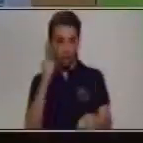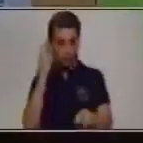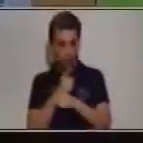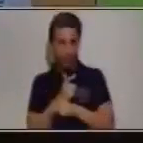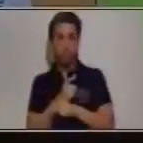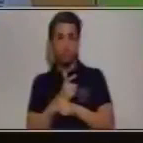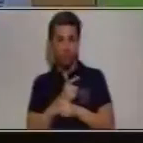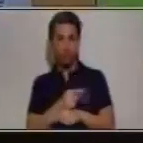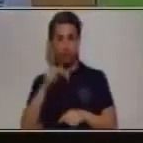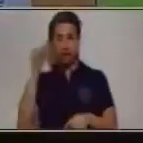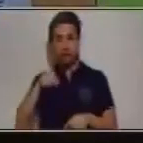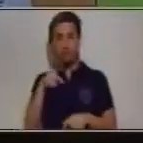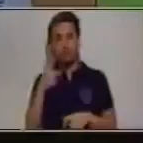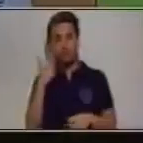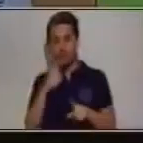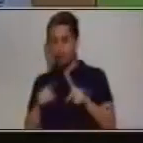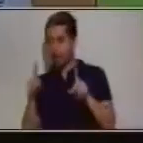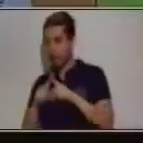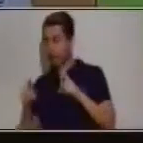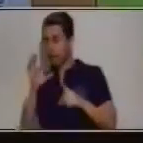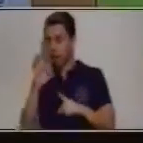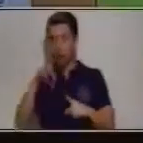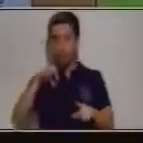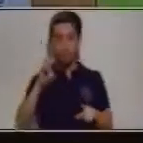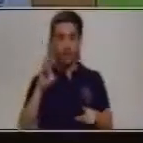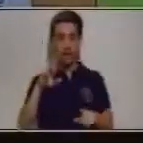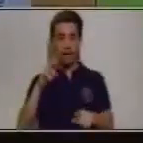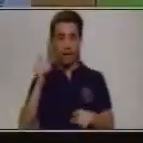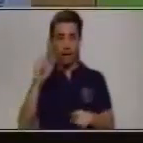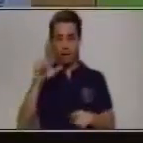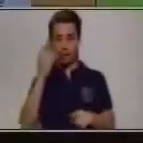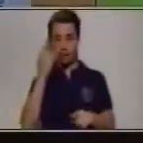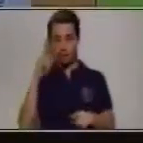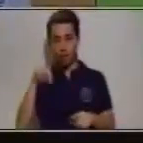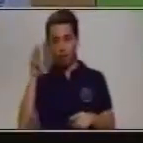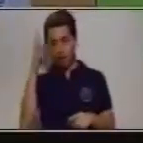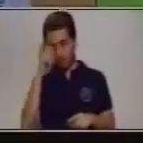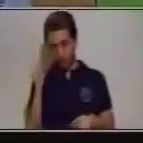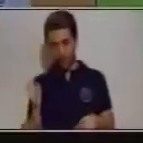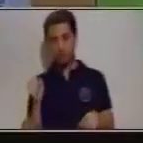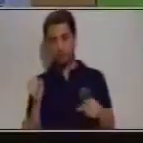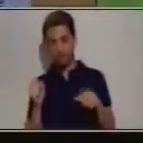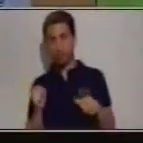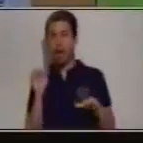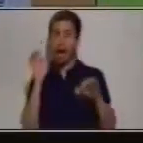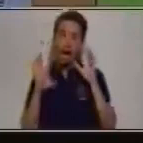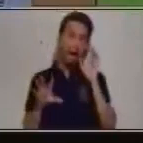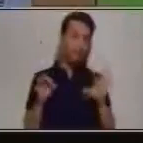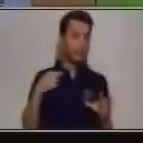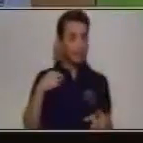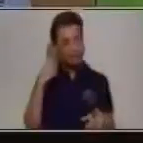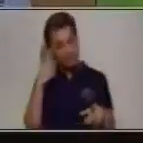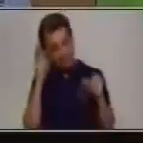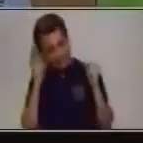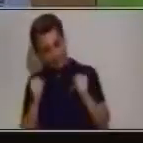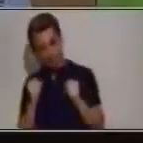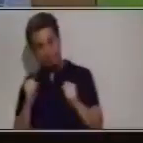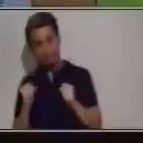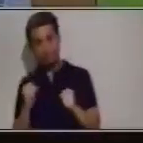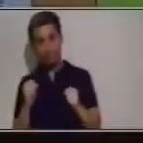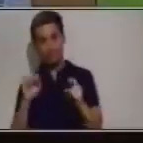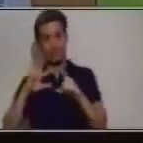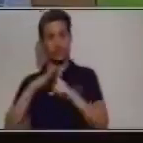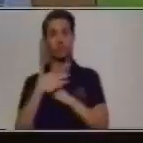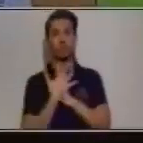estas operaciones. Que si bien es cierto, algunas veces nos dificultan un poquito la